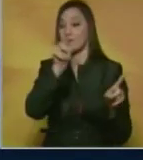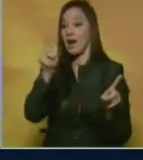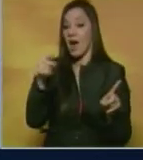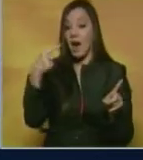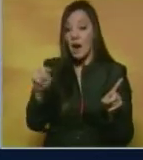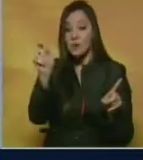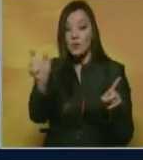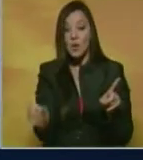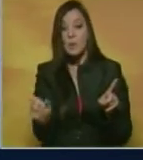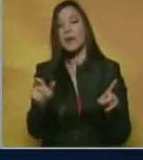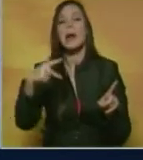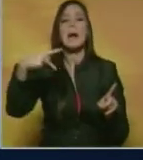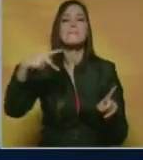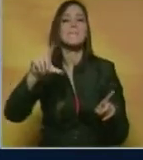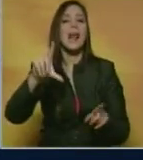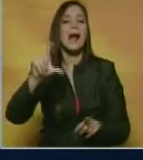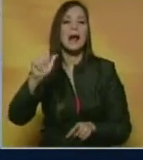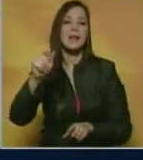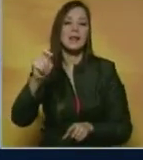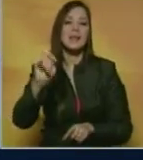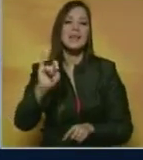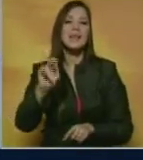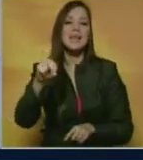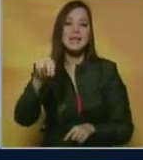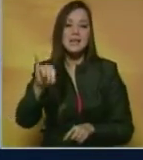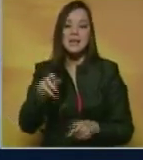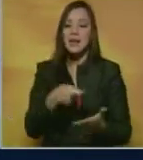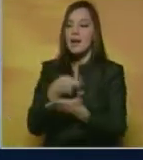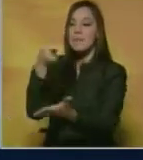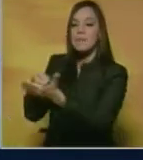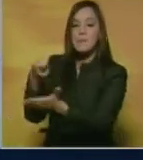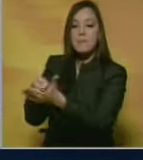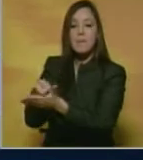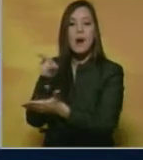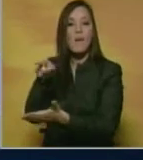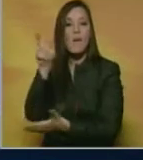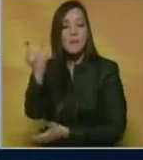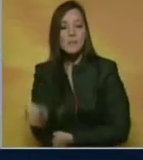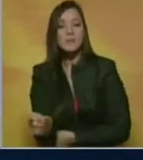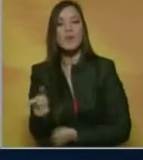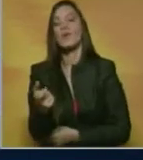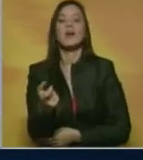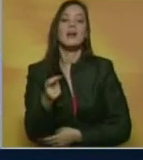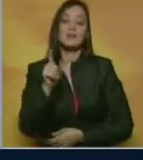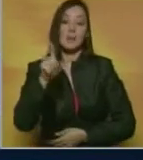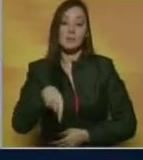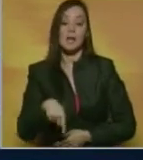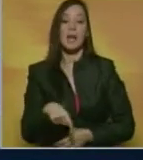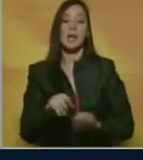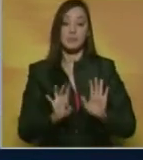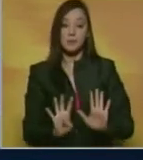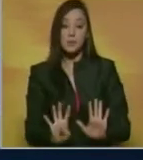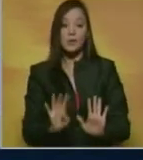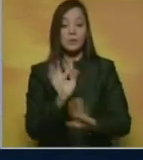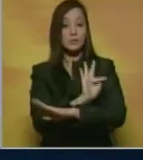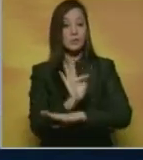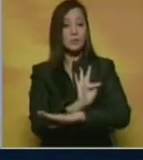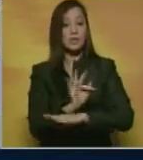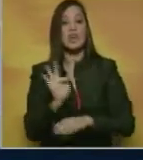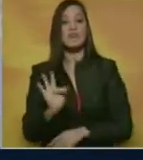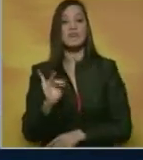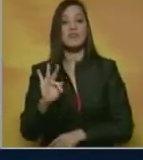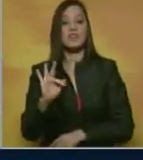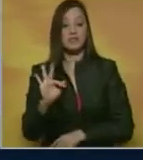presidente de la UEFA, así como la acusación de 14 personas entre ellas, nueve funcionarios de la FIFA. Por su parte, la Interpol emitió